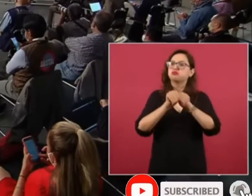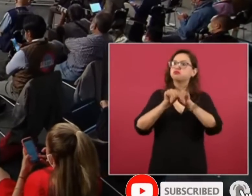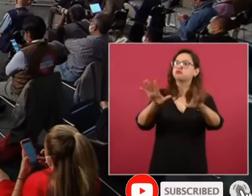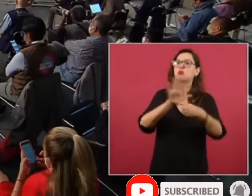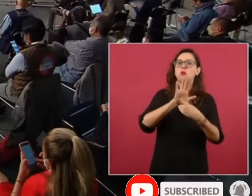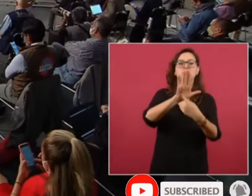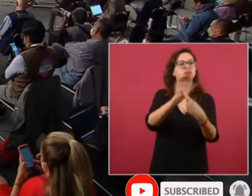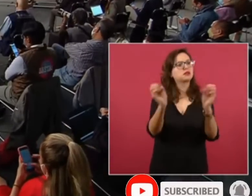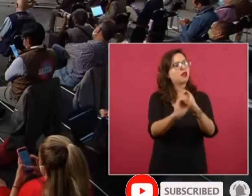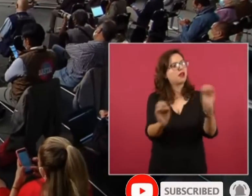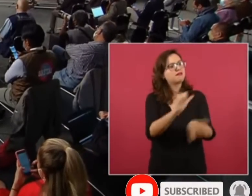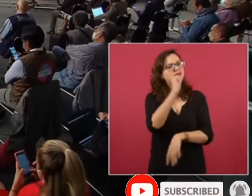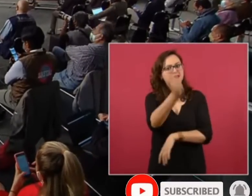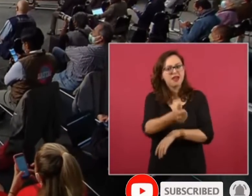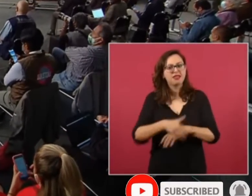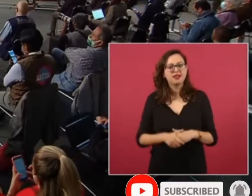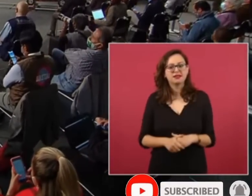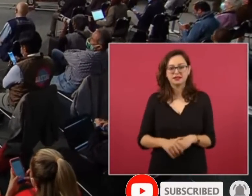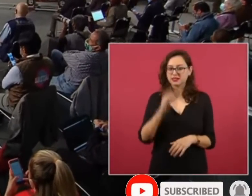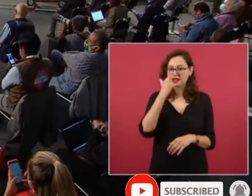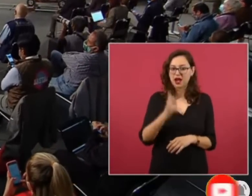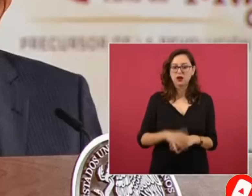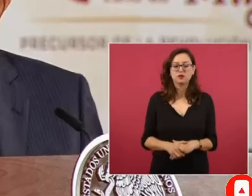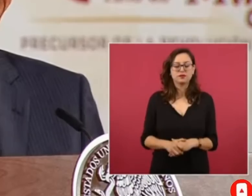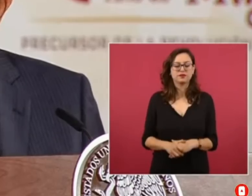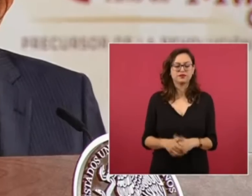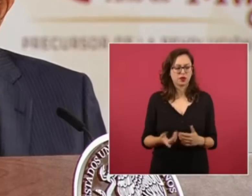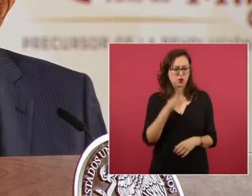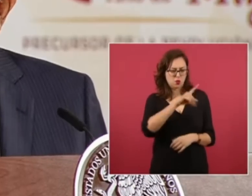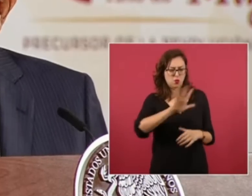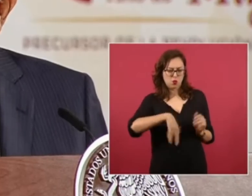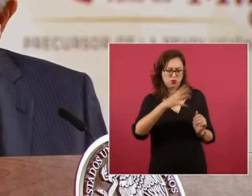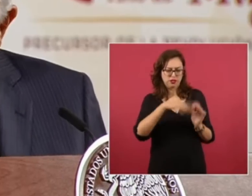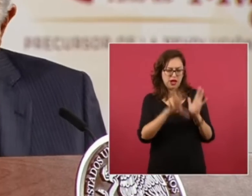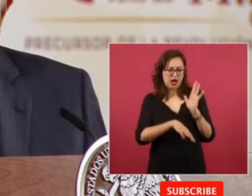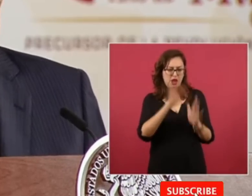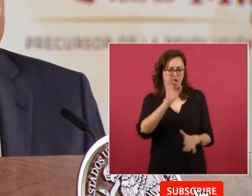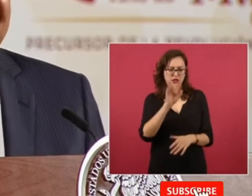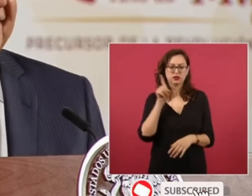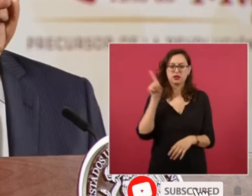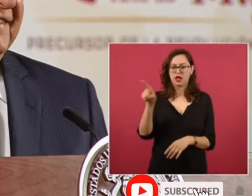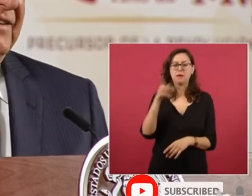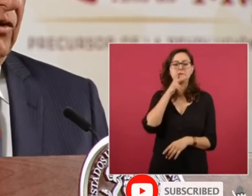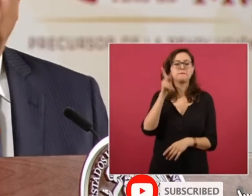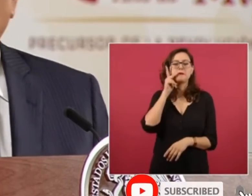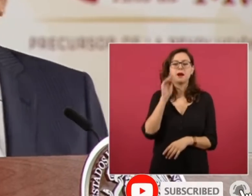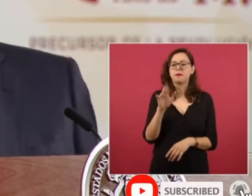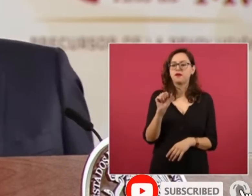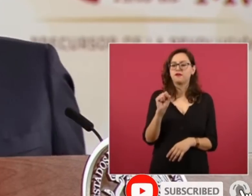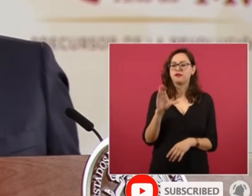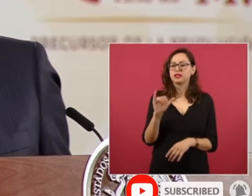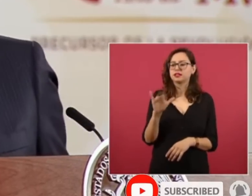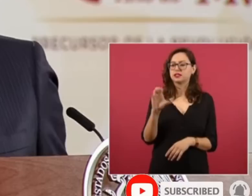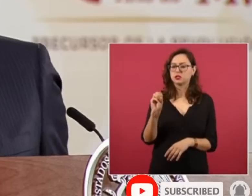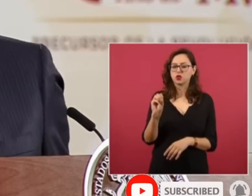fragmento de una entrevista que le hicieron en Argentina, o un